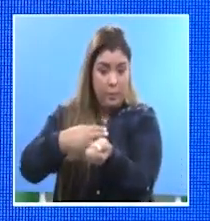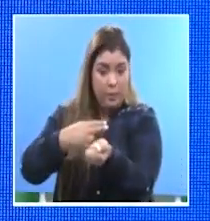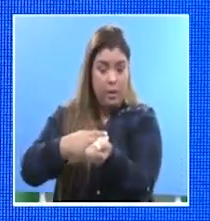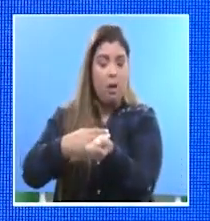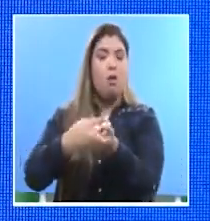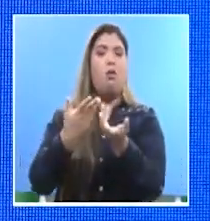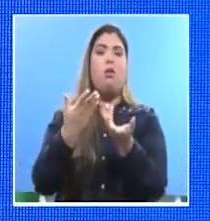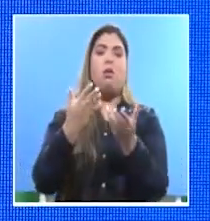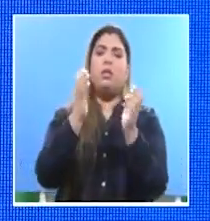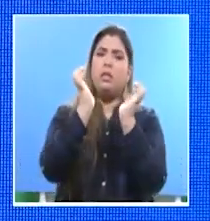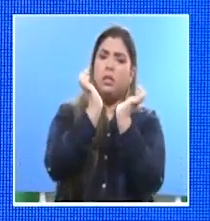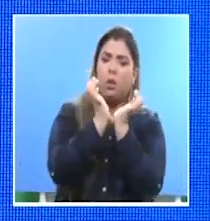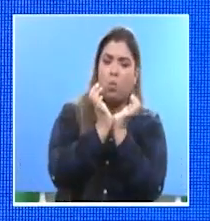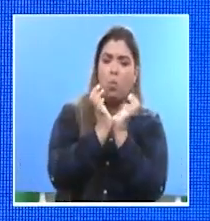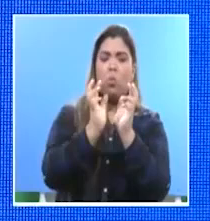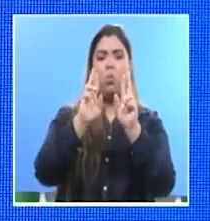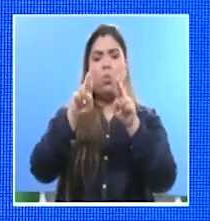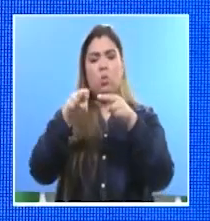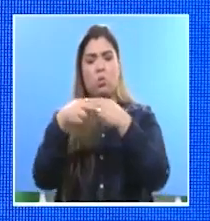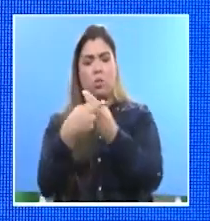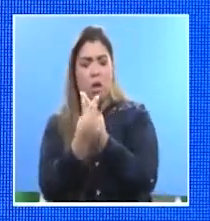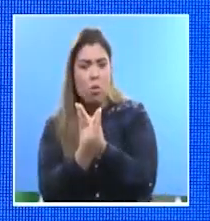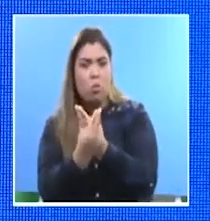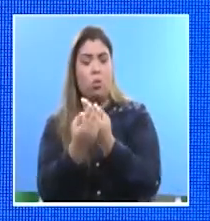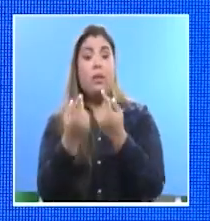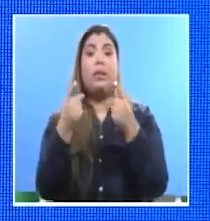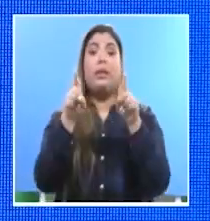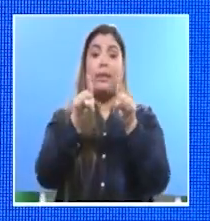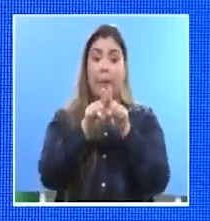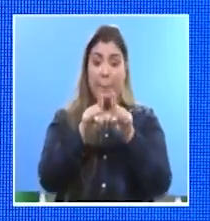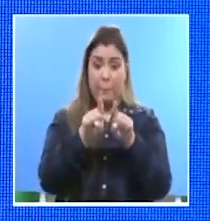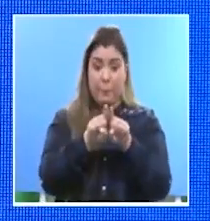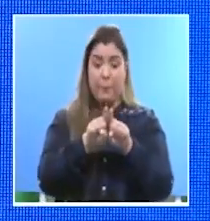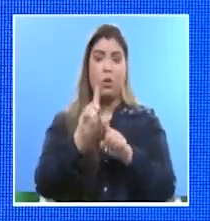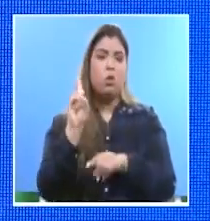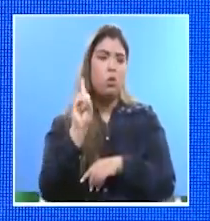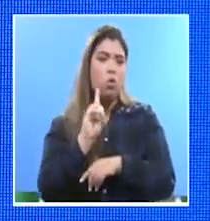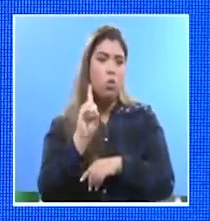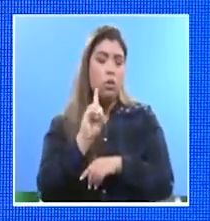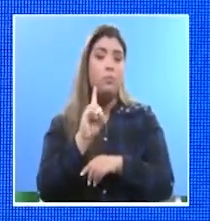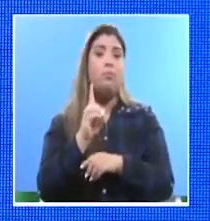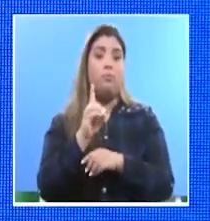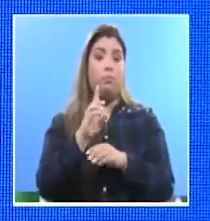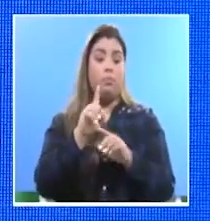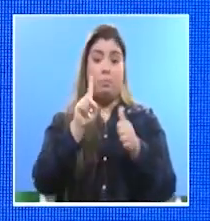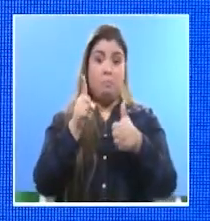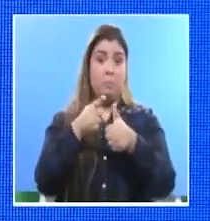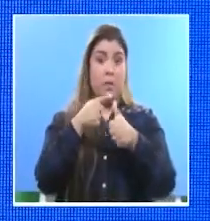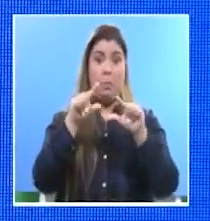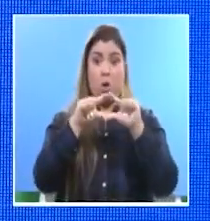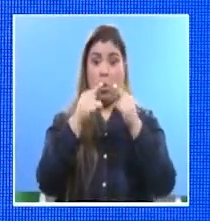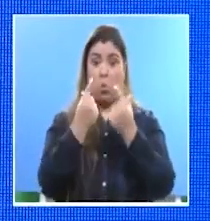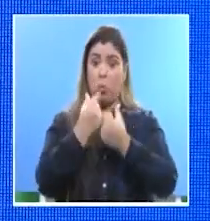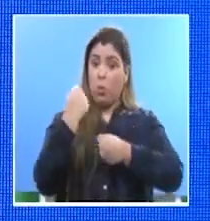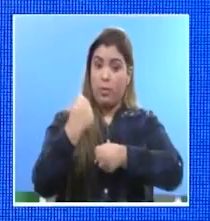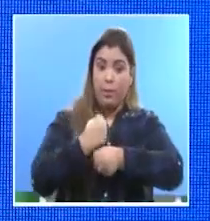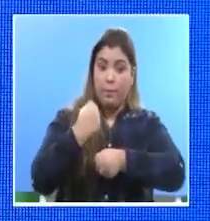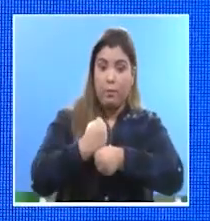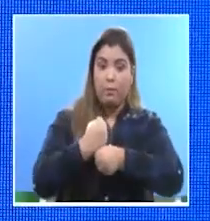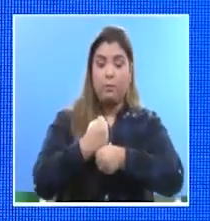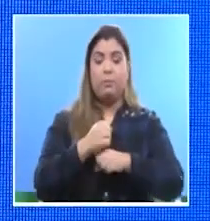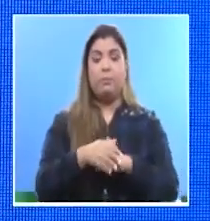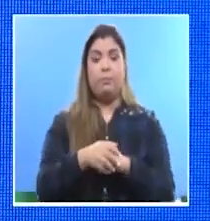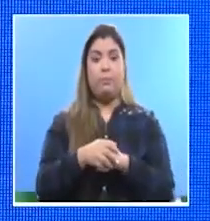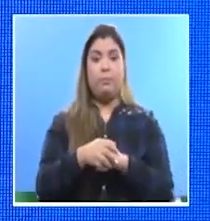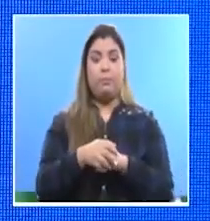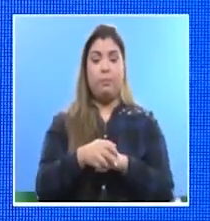todas las unidades ejecutoras y, por supuesto, también en nuestra primera línea de acción. Tanto